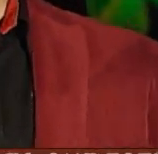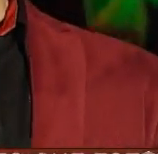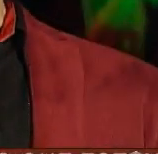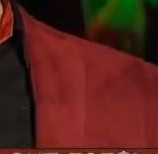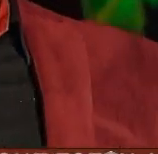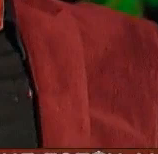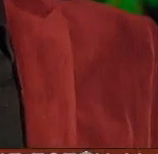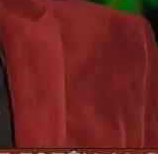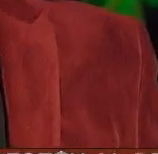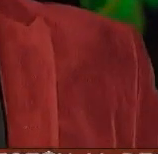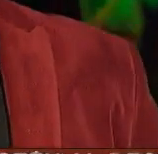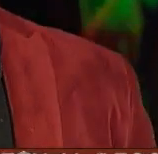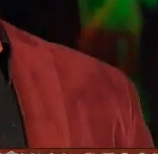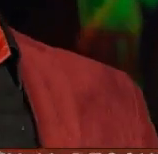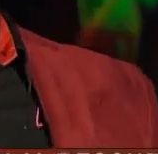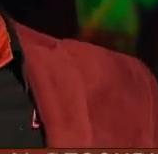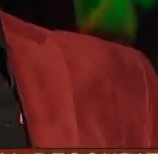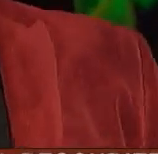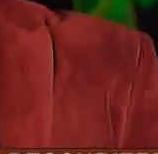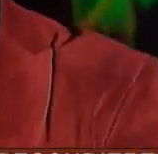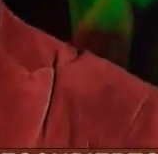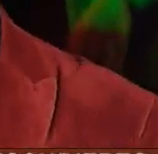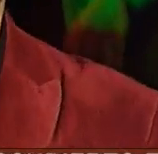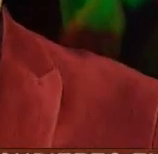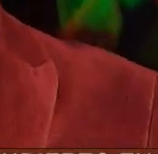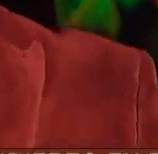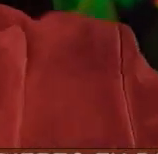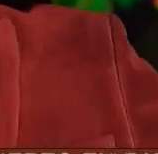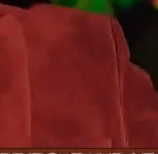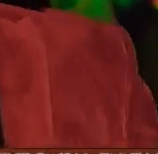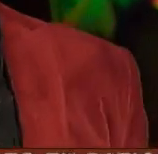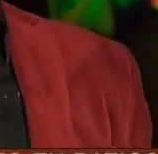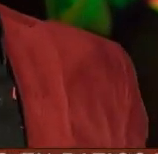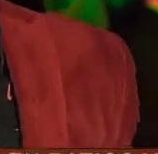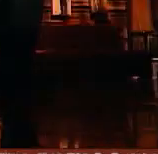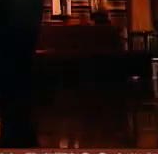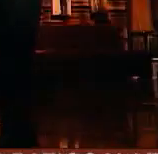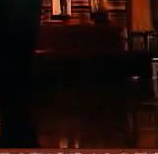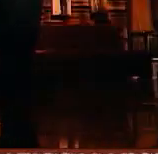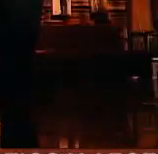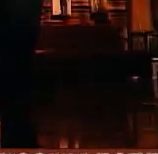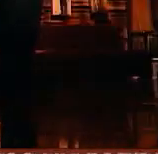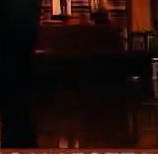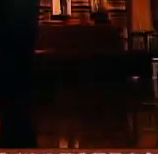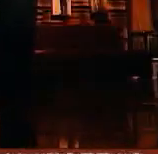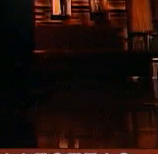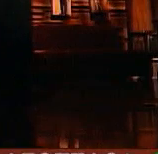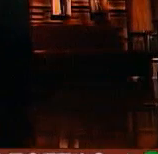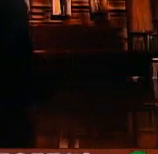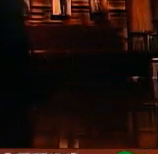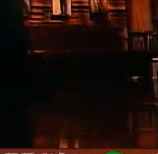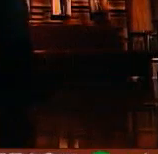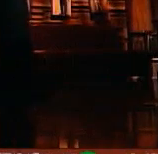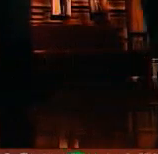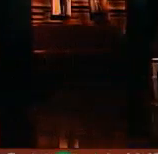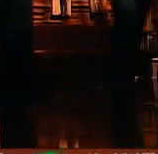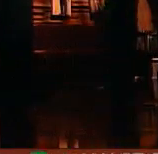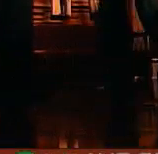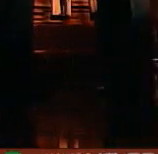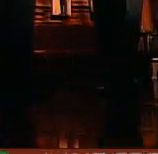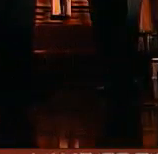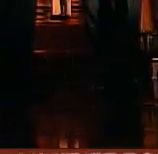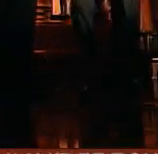un crítico de cine excelente que se encuentra en la cineteca va una paisajista el